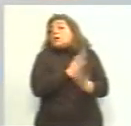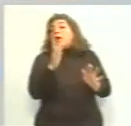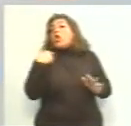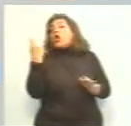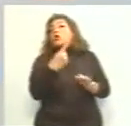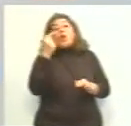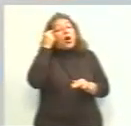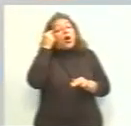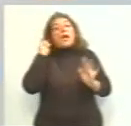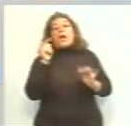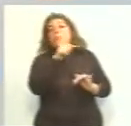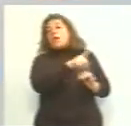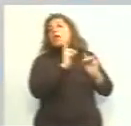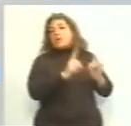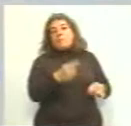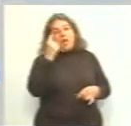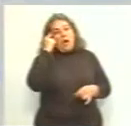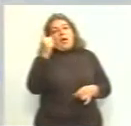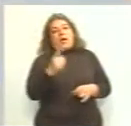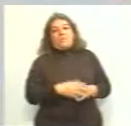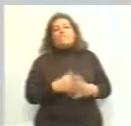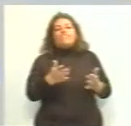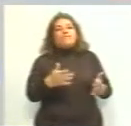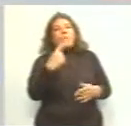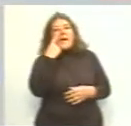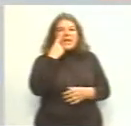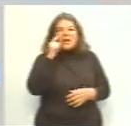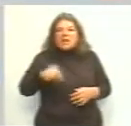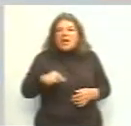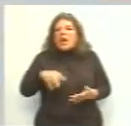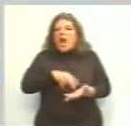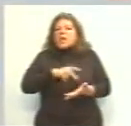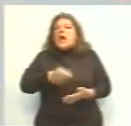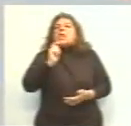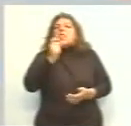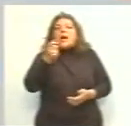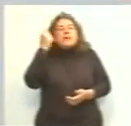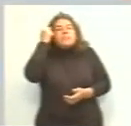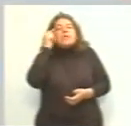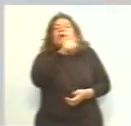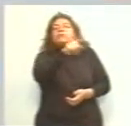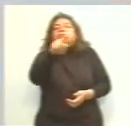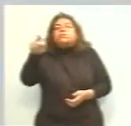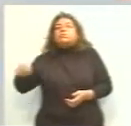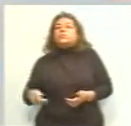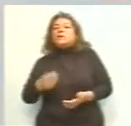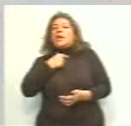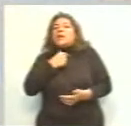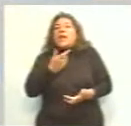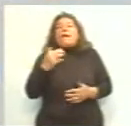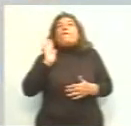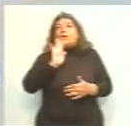creemos y él mismo prevé. Bueno, y para intendente, ¿quién cree que puede ser su sucesor? Según varios que manifestaron su afán por